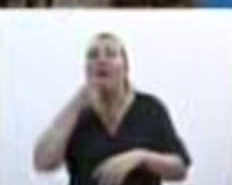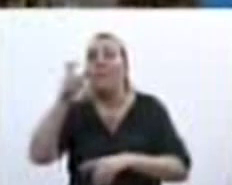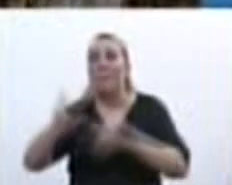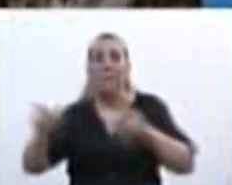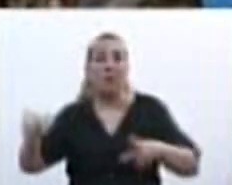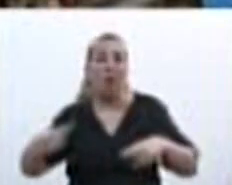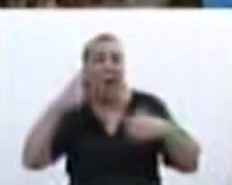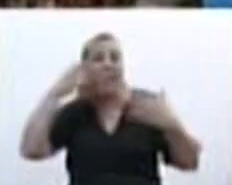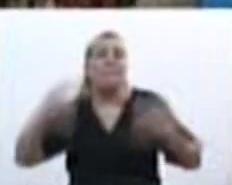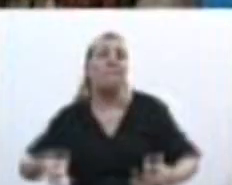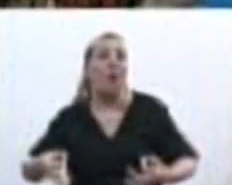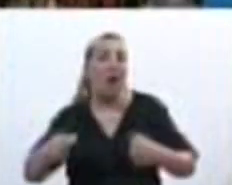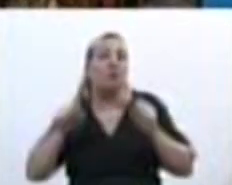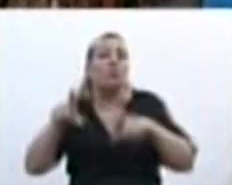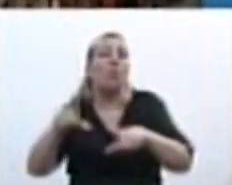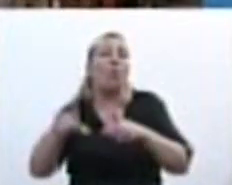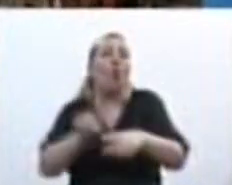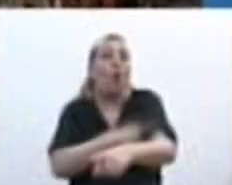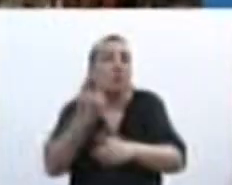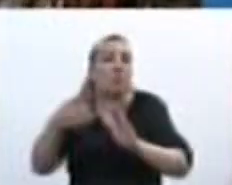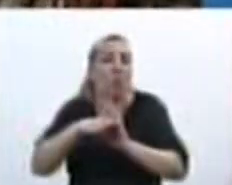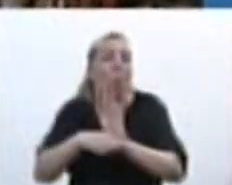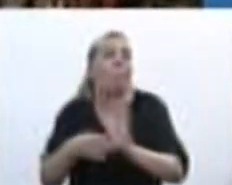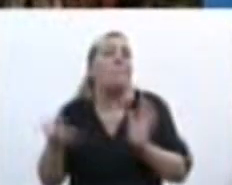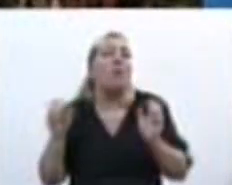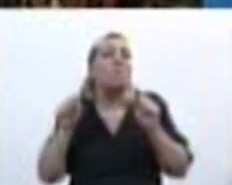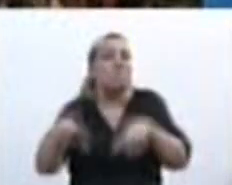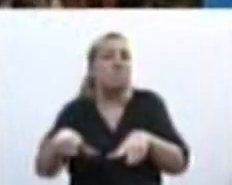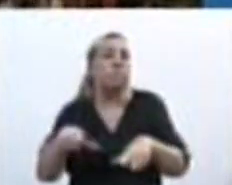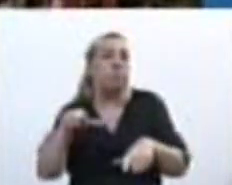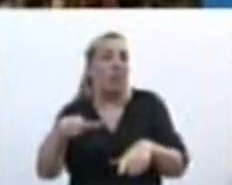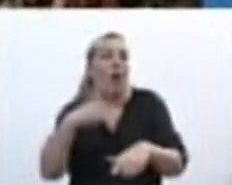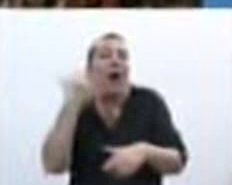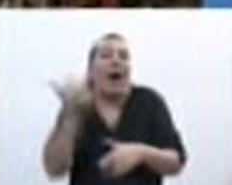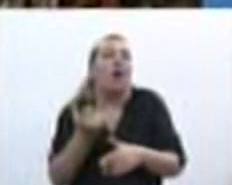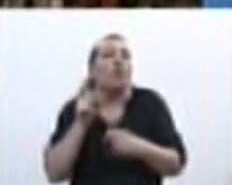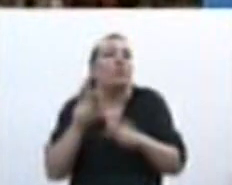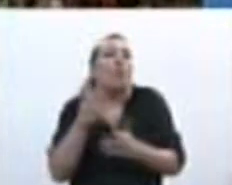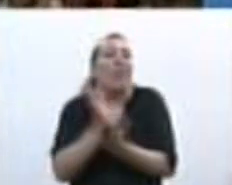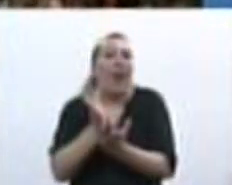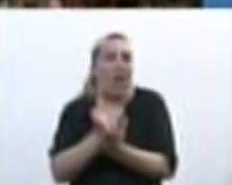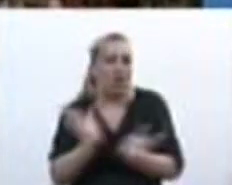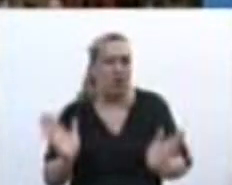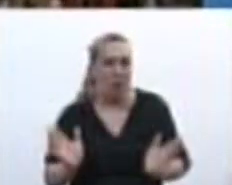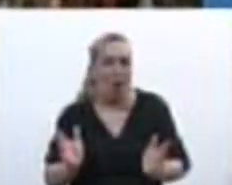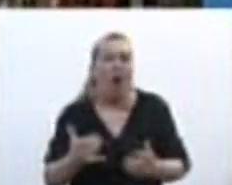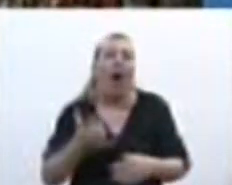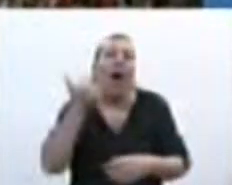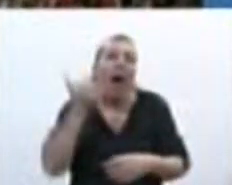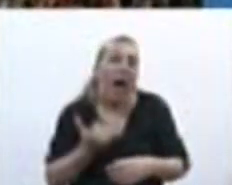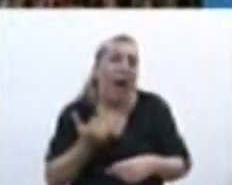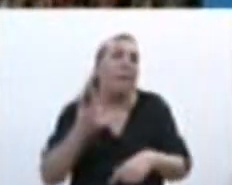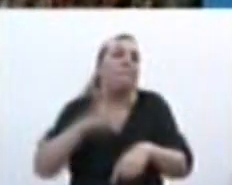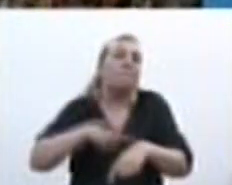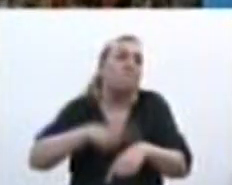sociedad, sus costumbres, están en la base de la organización de su derecho. Puede haber momentos